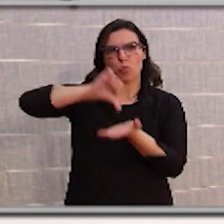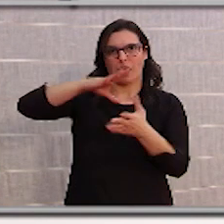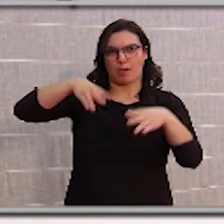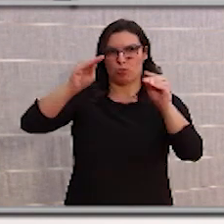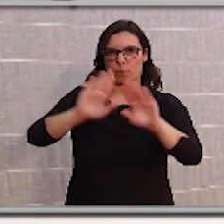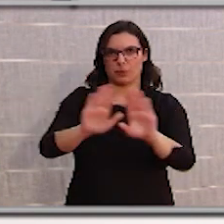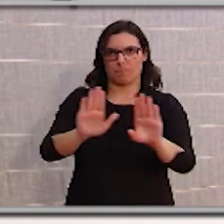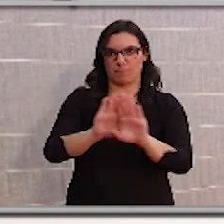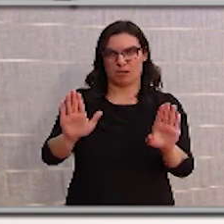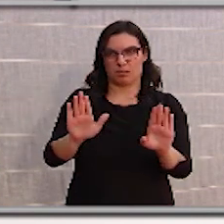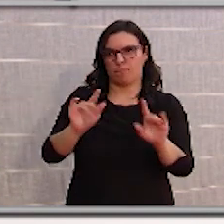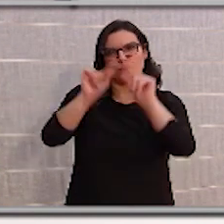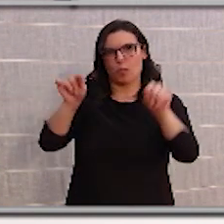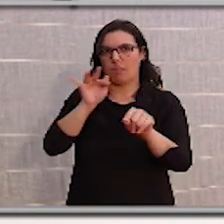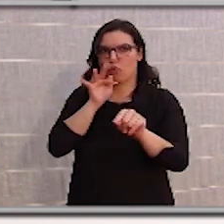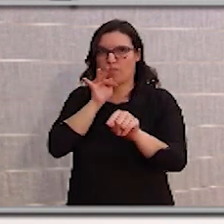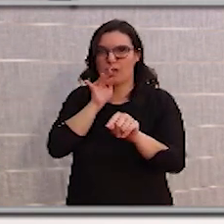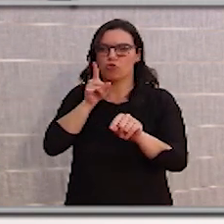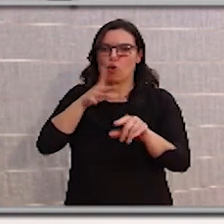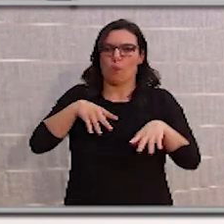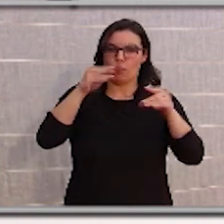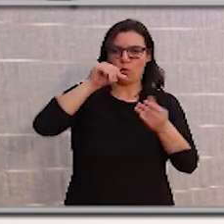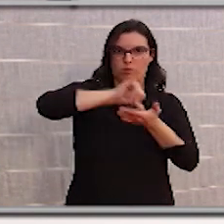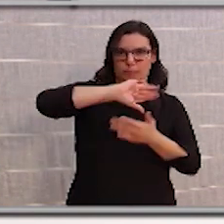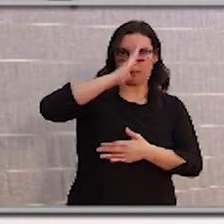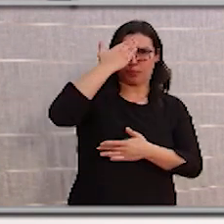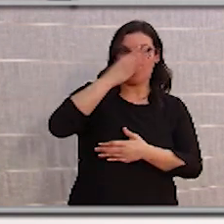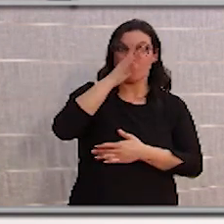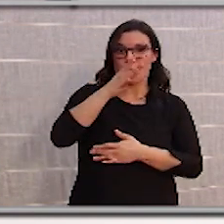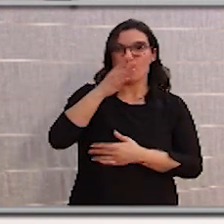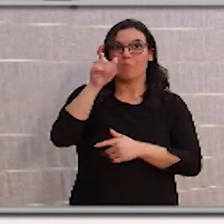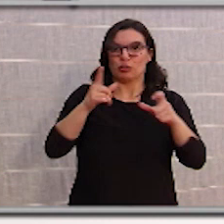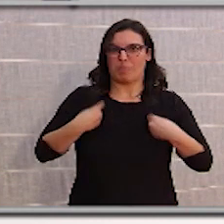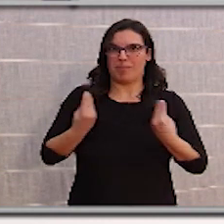porque, como le insisto, es la aglomeración de personas la que nos preocupa.